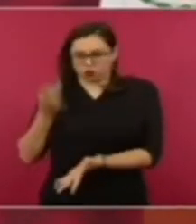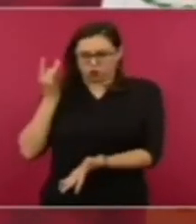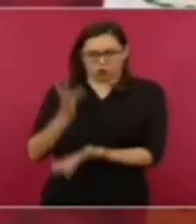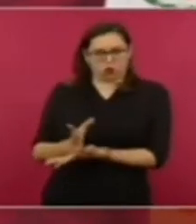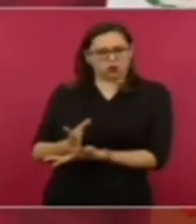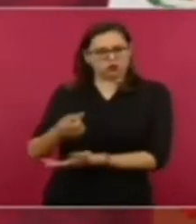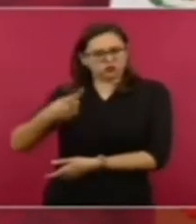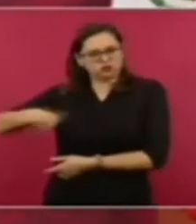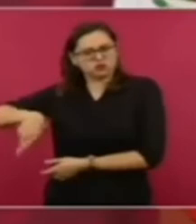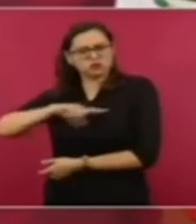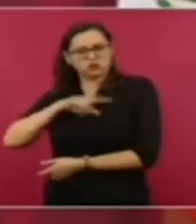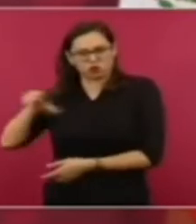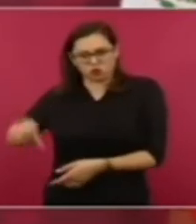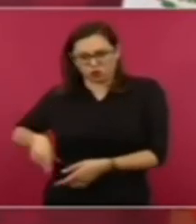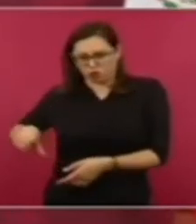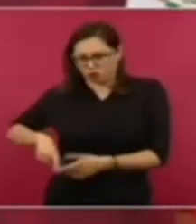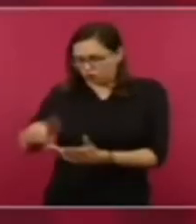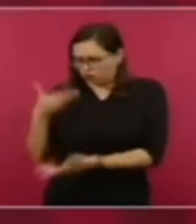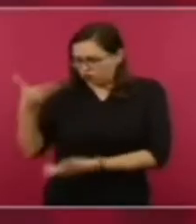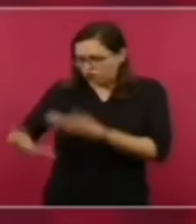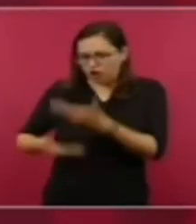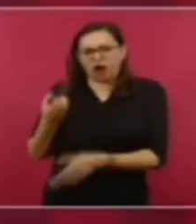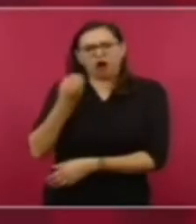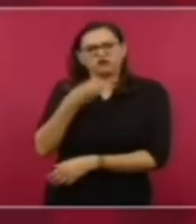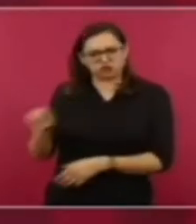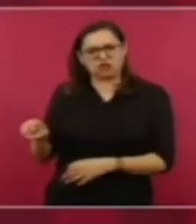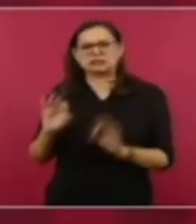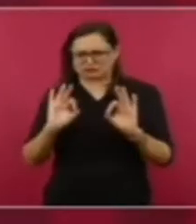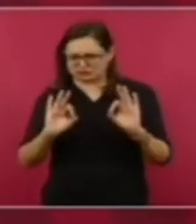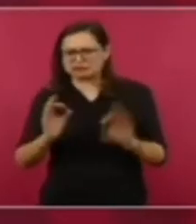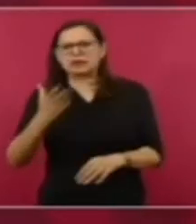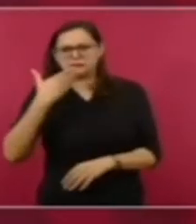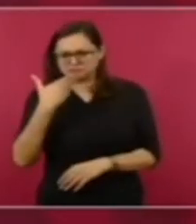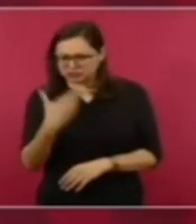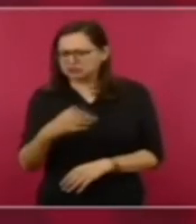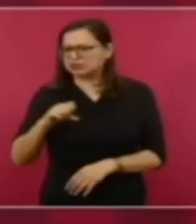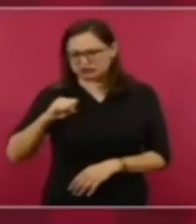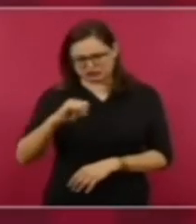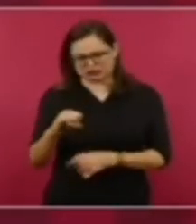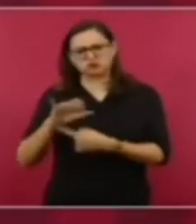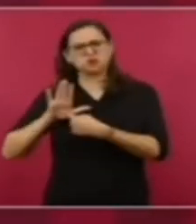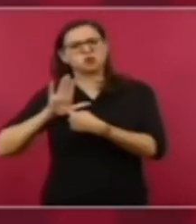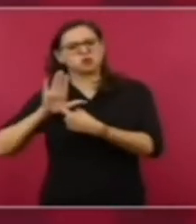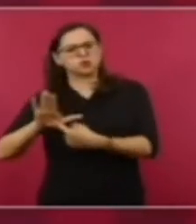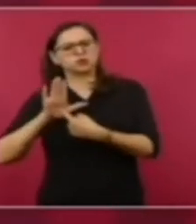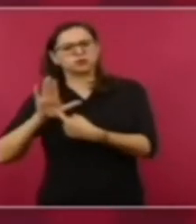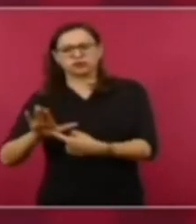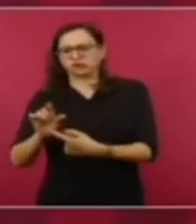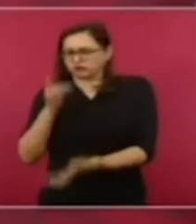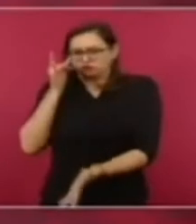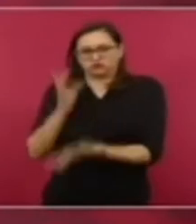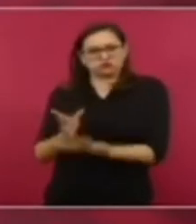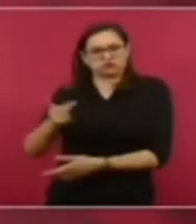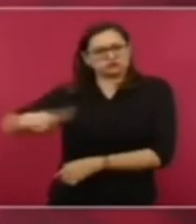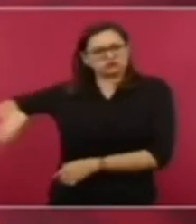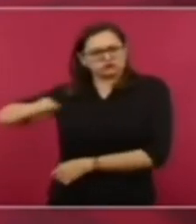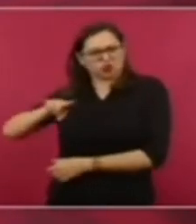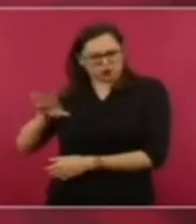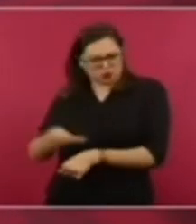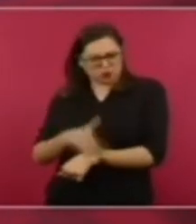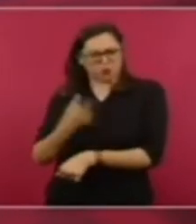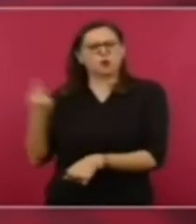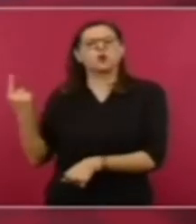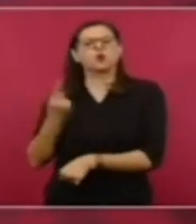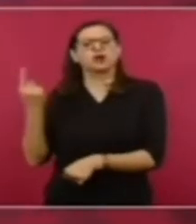tenemos y qué bien que así sea, que presentar nuestros bienes,